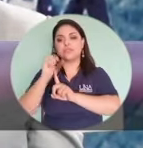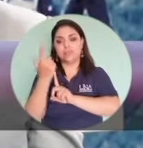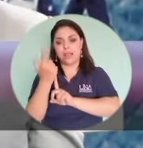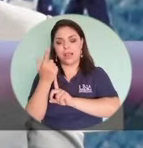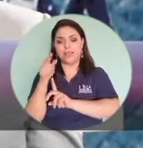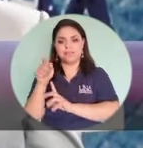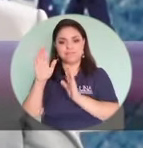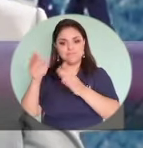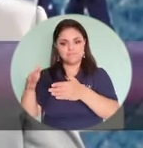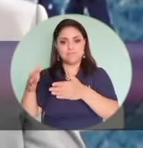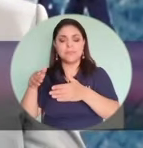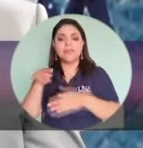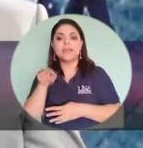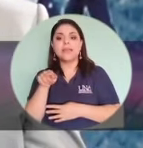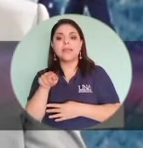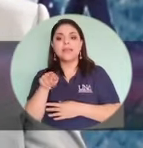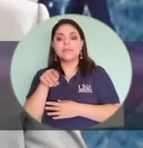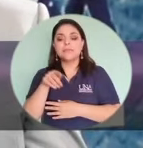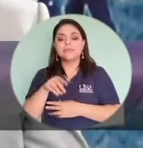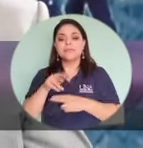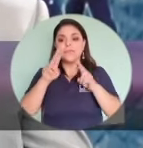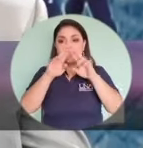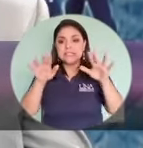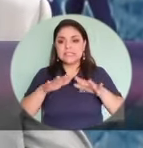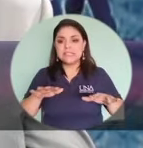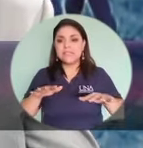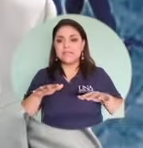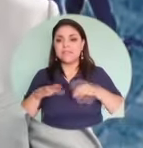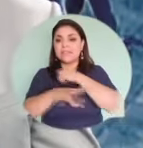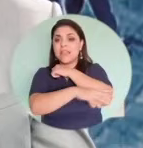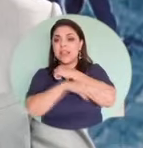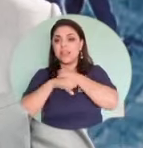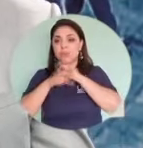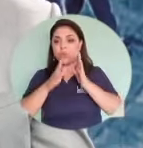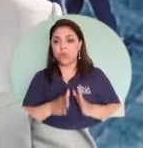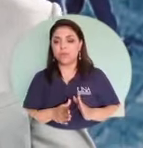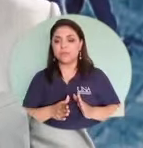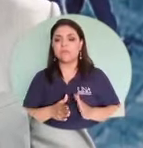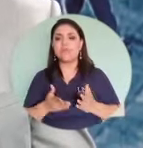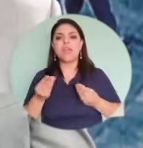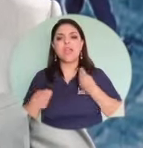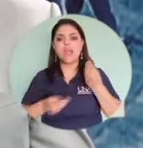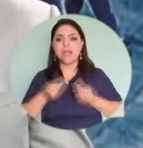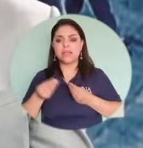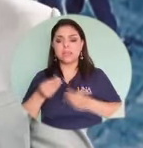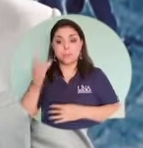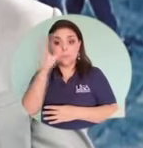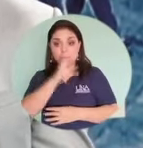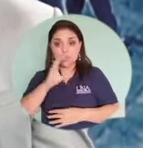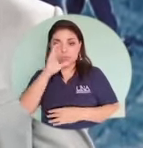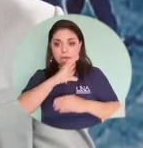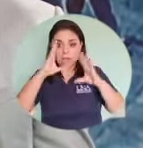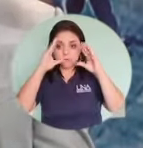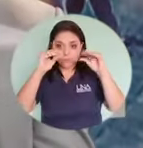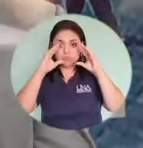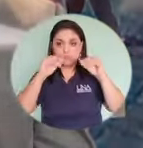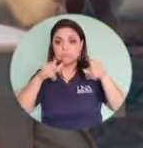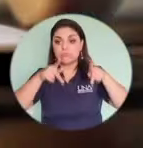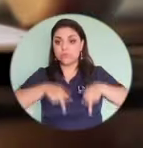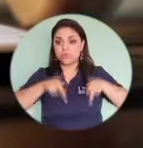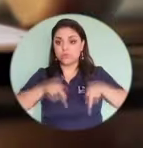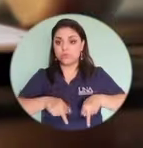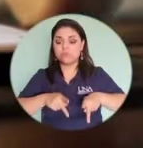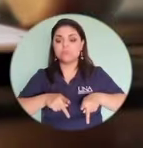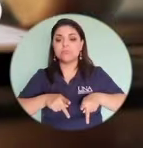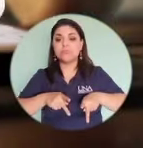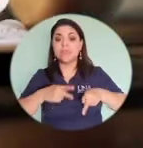Los ciberdelincuentes se basan mucho en buscar cómo obtener información de las personas y por medio de